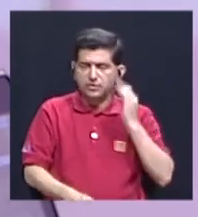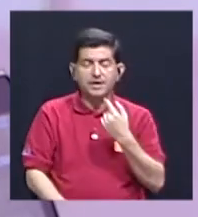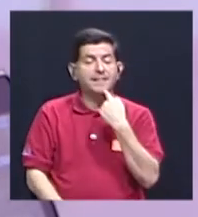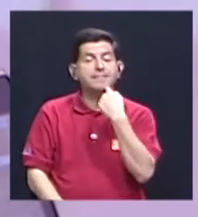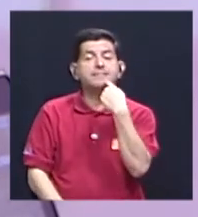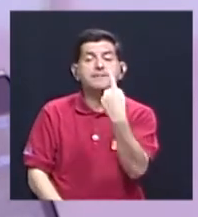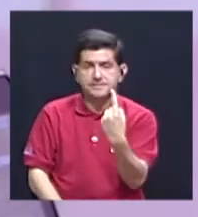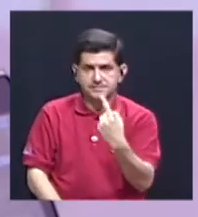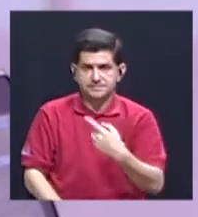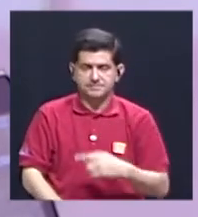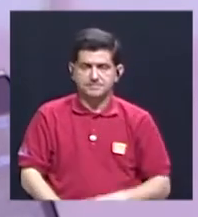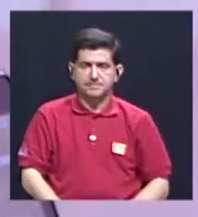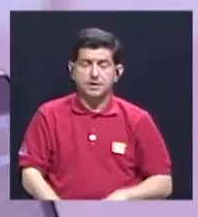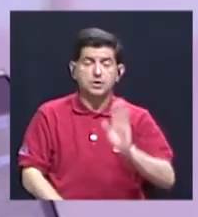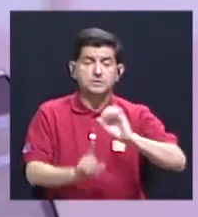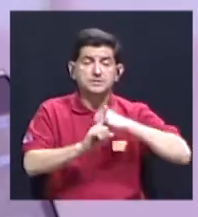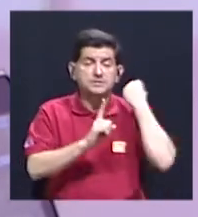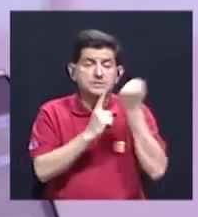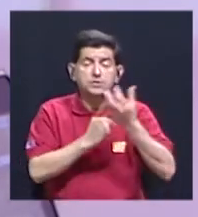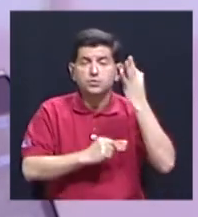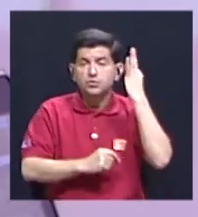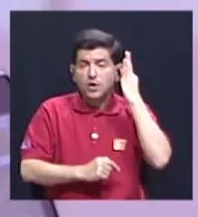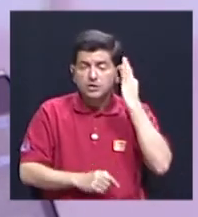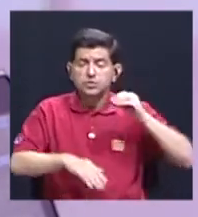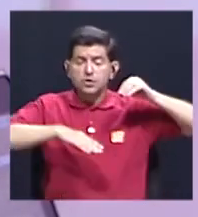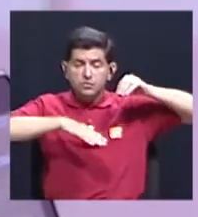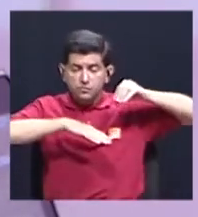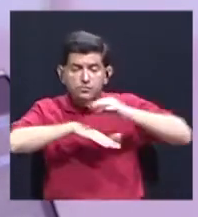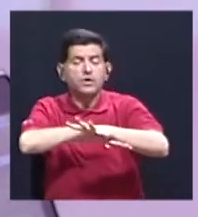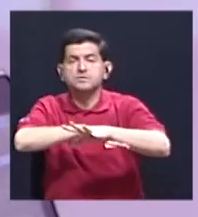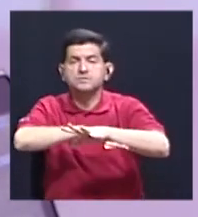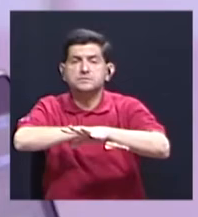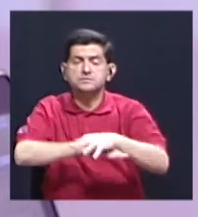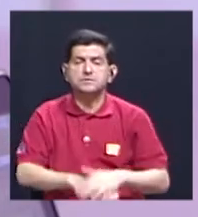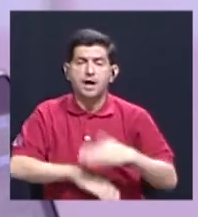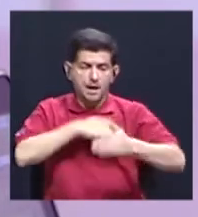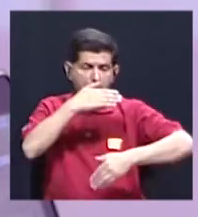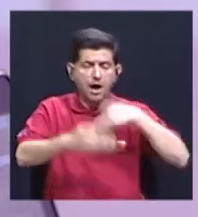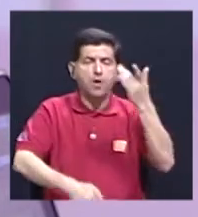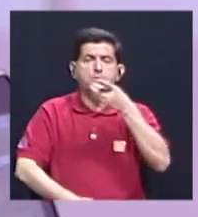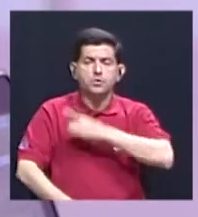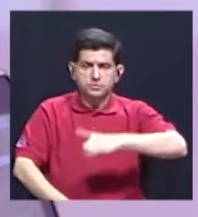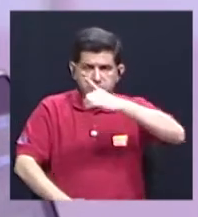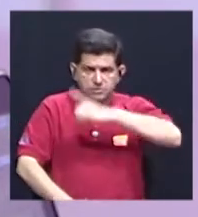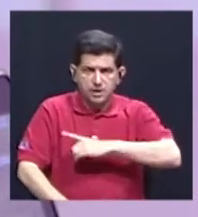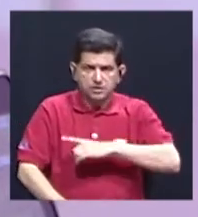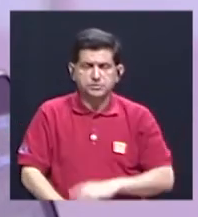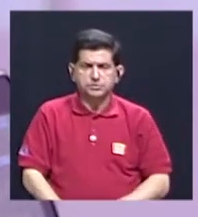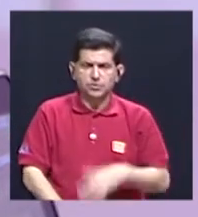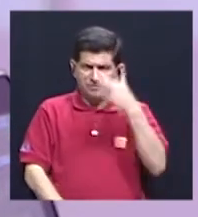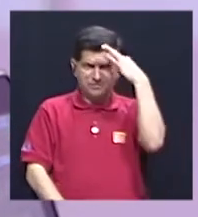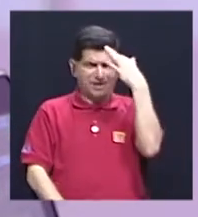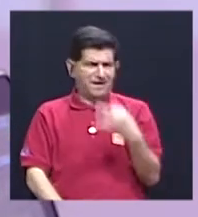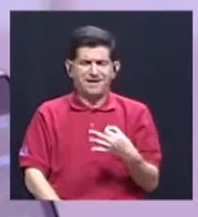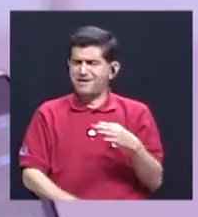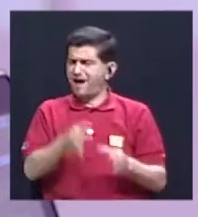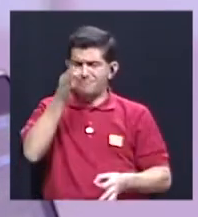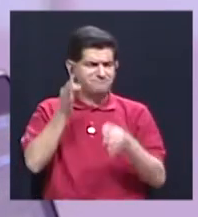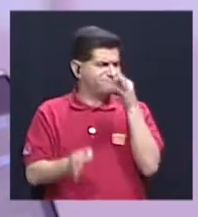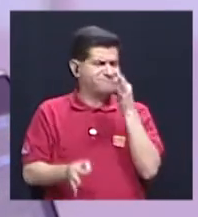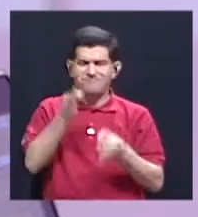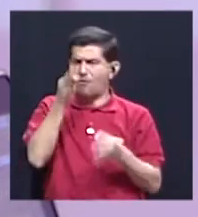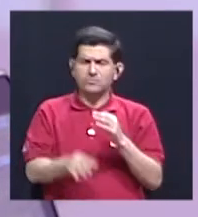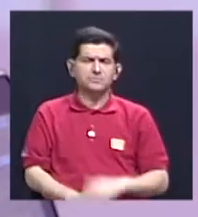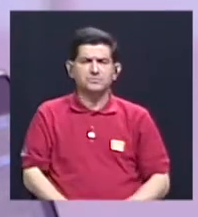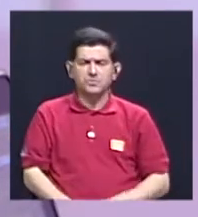argumentaban que su condición de mujer había influido para un proceso disciplinario que consideraban injusto, que no